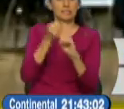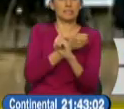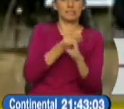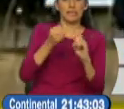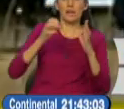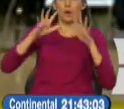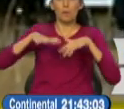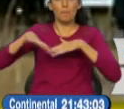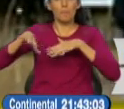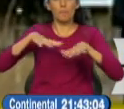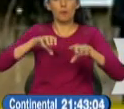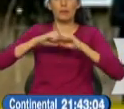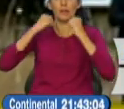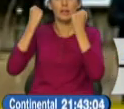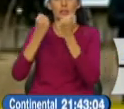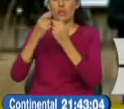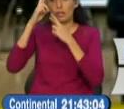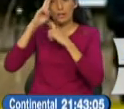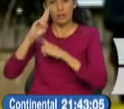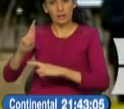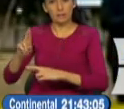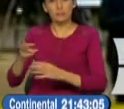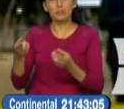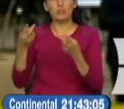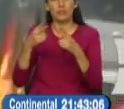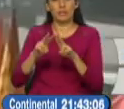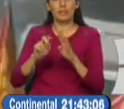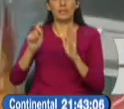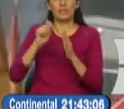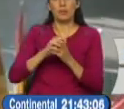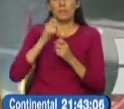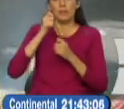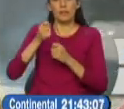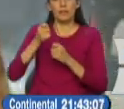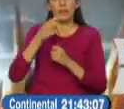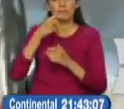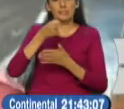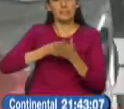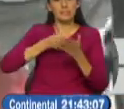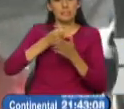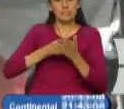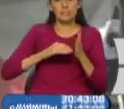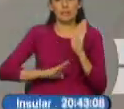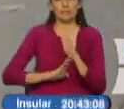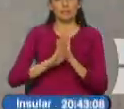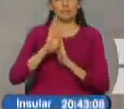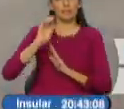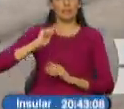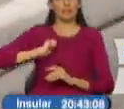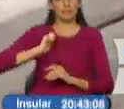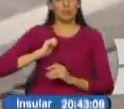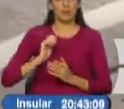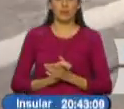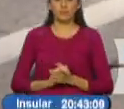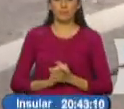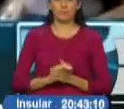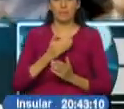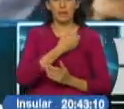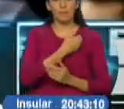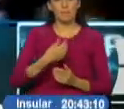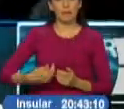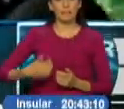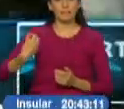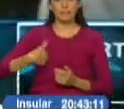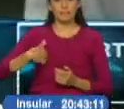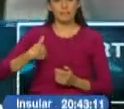movilizaciones sociales merecen respeto y exigen paritarias nacionales para incrementar su salario el presidente Mauricio Macri